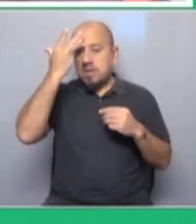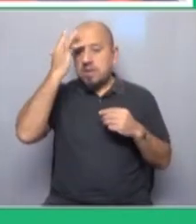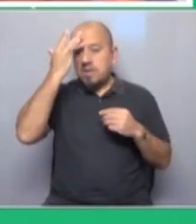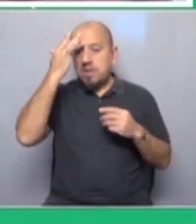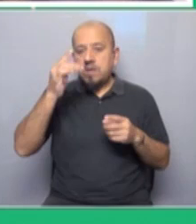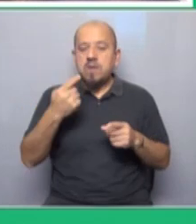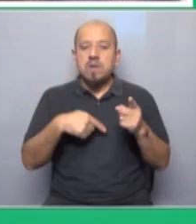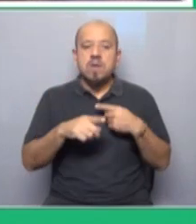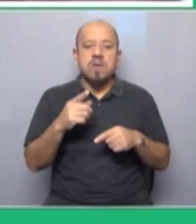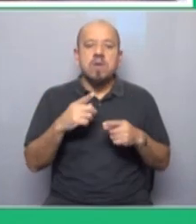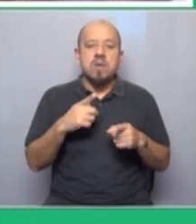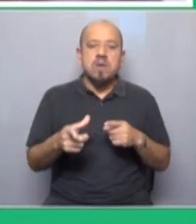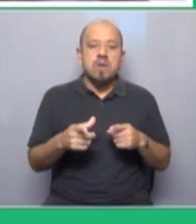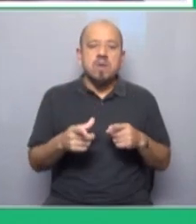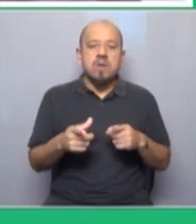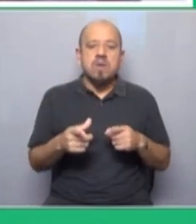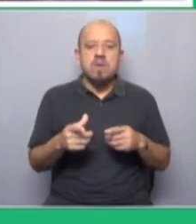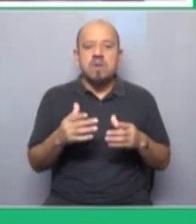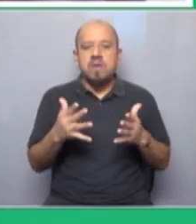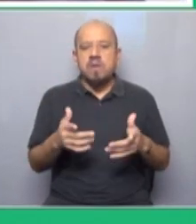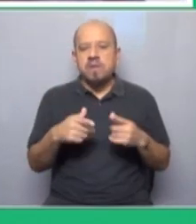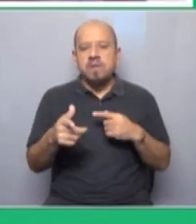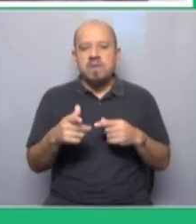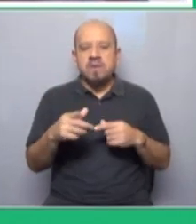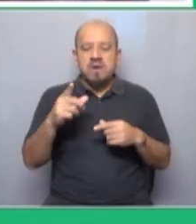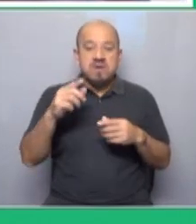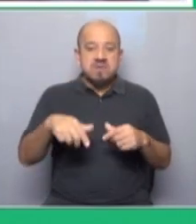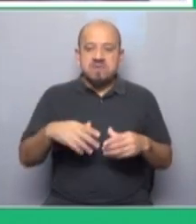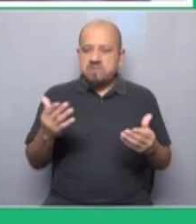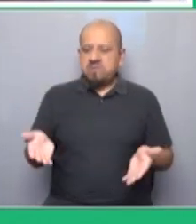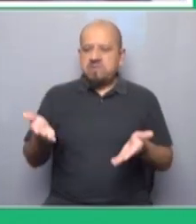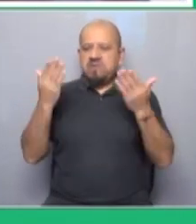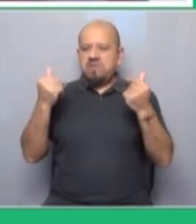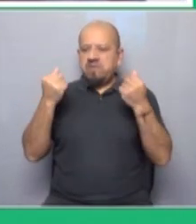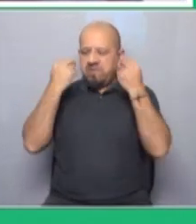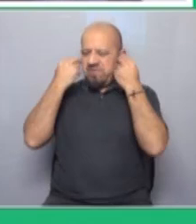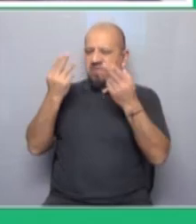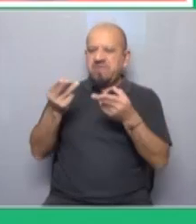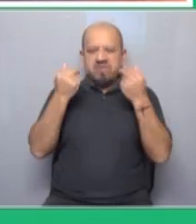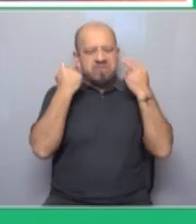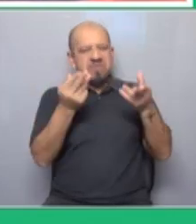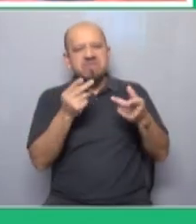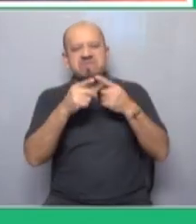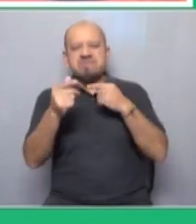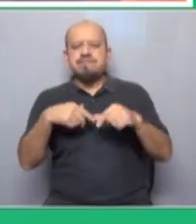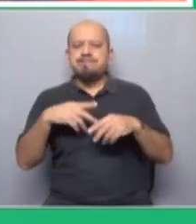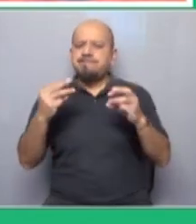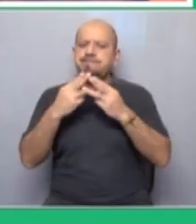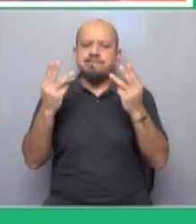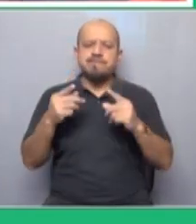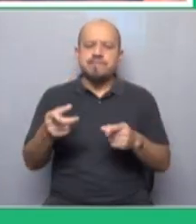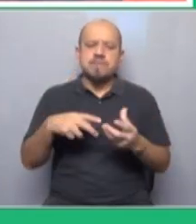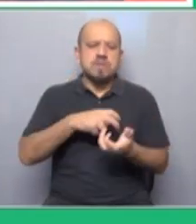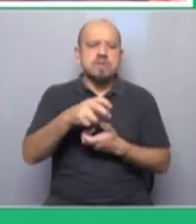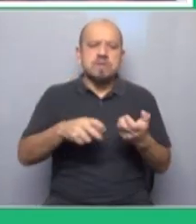es un símbolo súper potente de lo que es el levantamiento popular de la clase obrera a nivel global frente a la